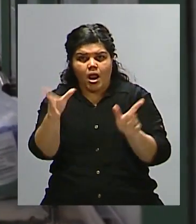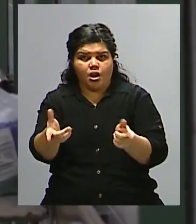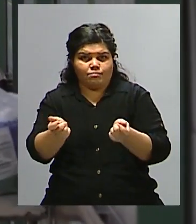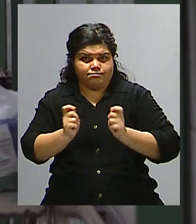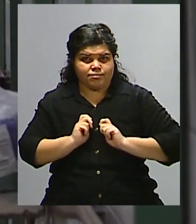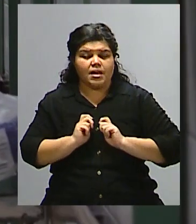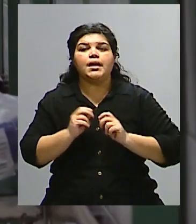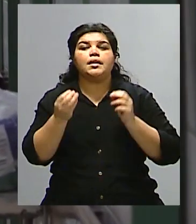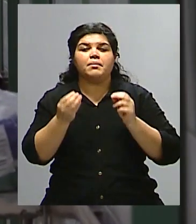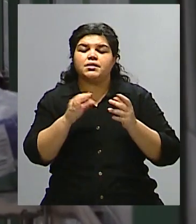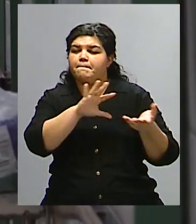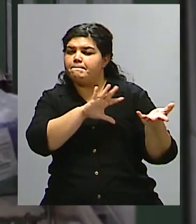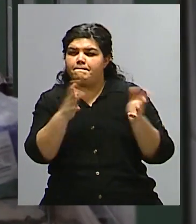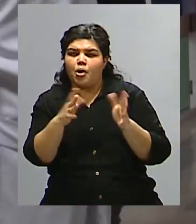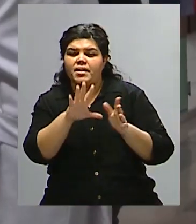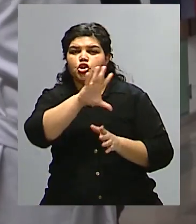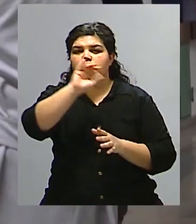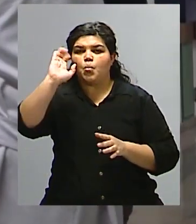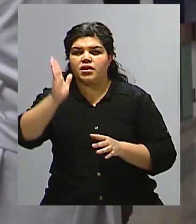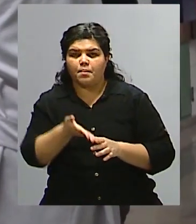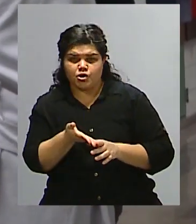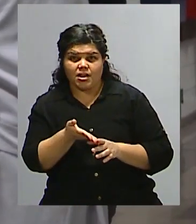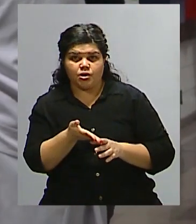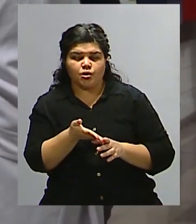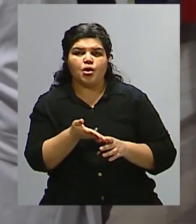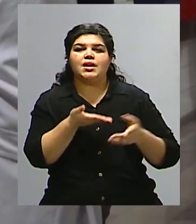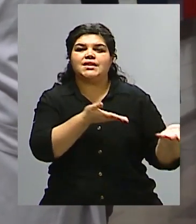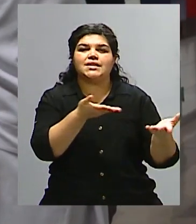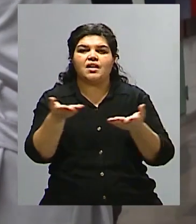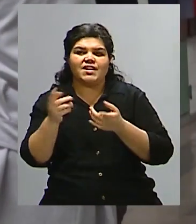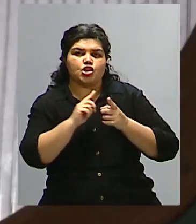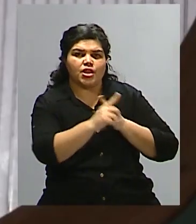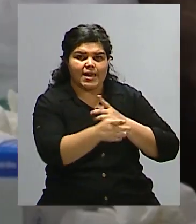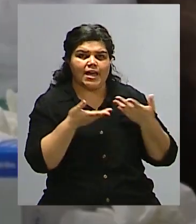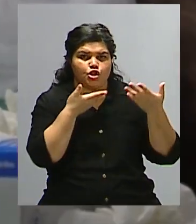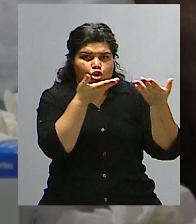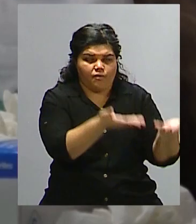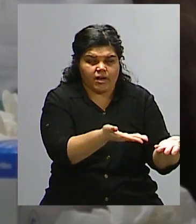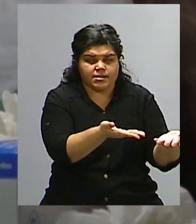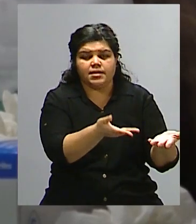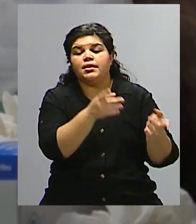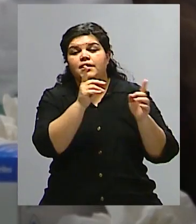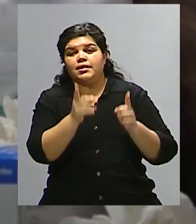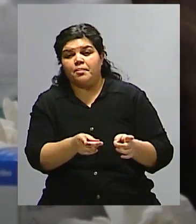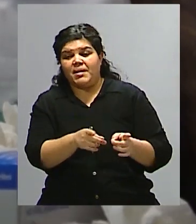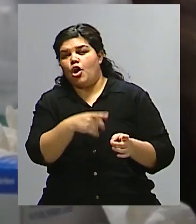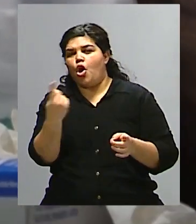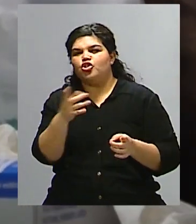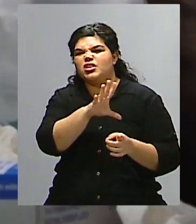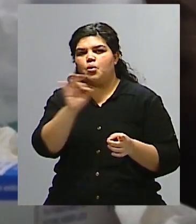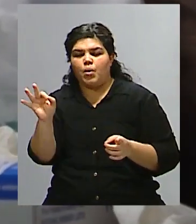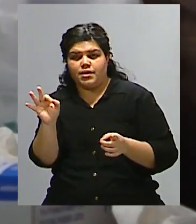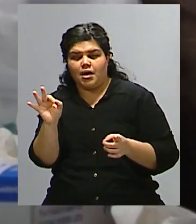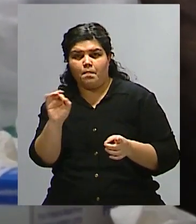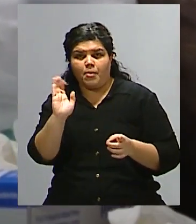la población que estaría asistida en forma directa. Y en forma indirecta ayuda a los otros subsistemas, tanto al